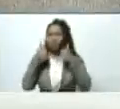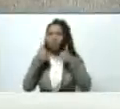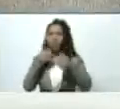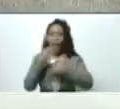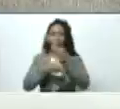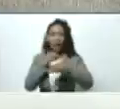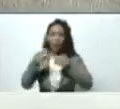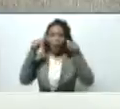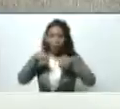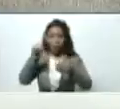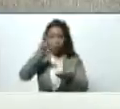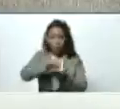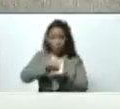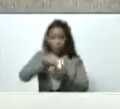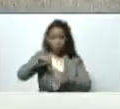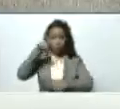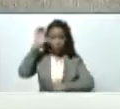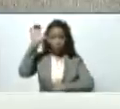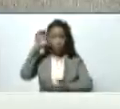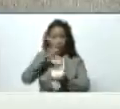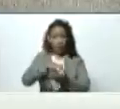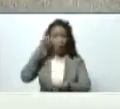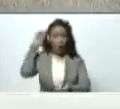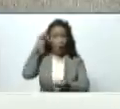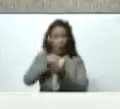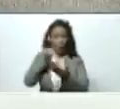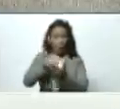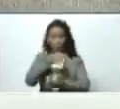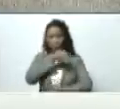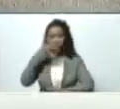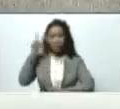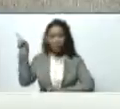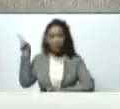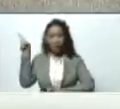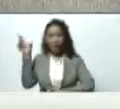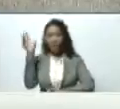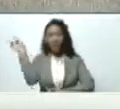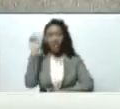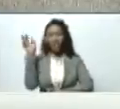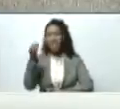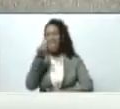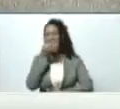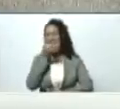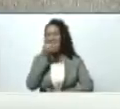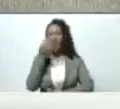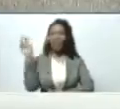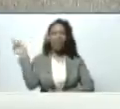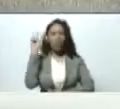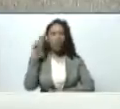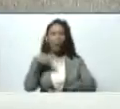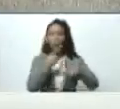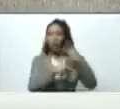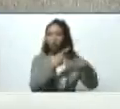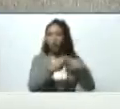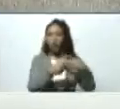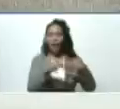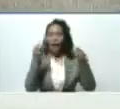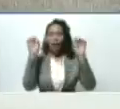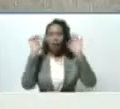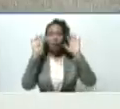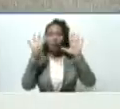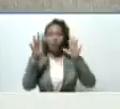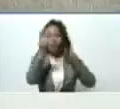está haciendo acá en el centro del país en el estado de Aragua la maravilla de la Venezuela verde la Venezuela productiva nueve